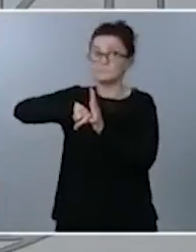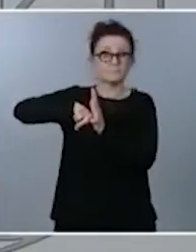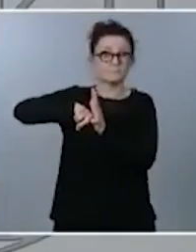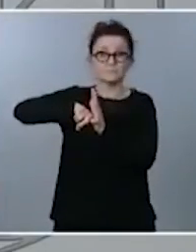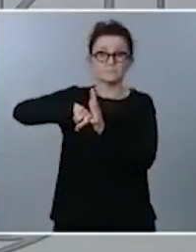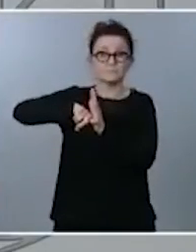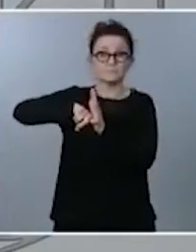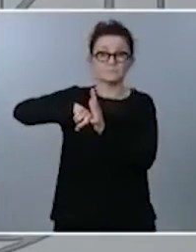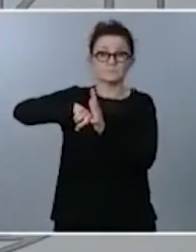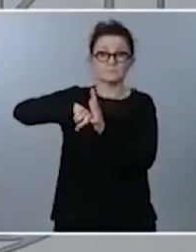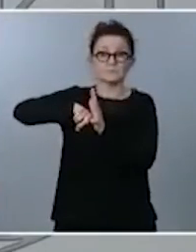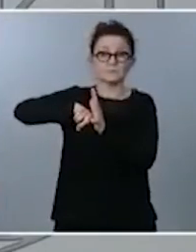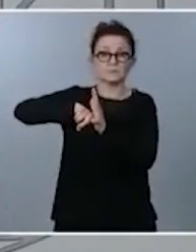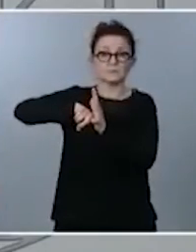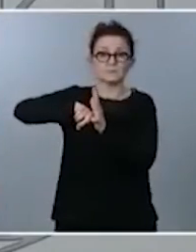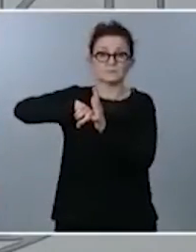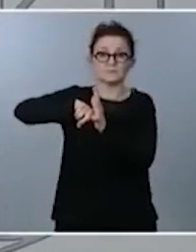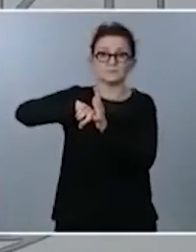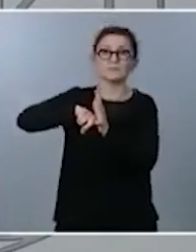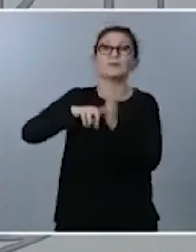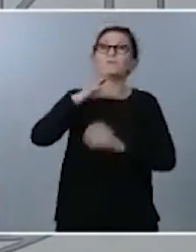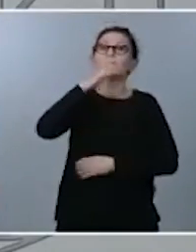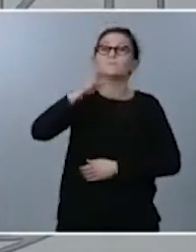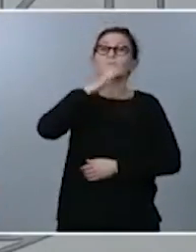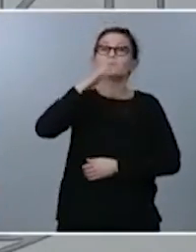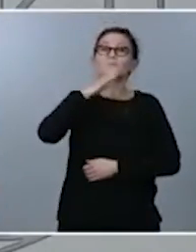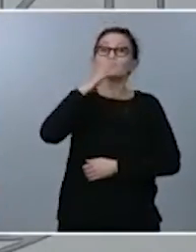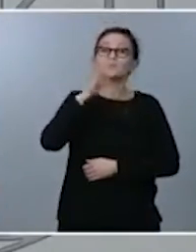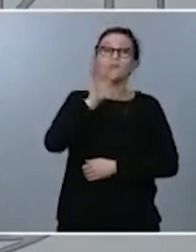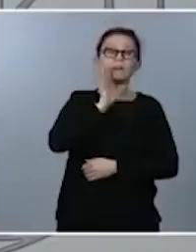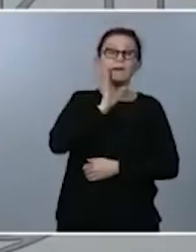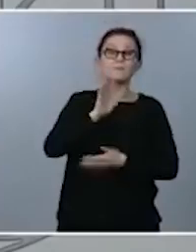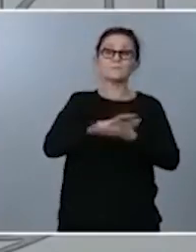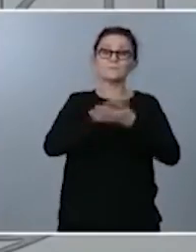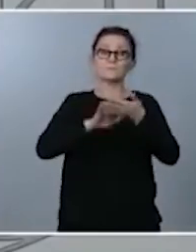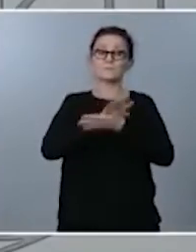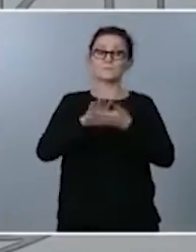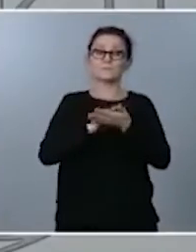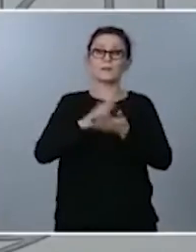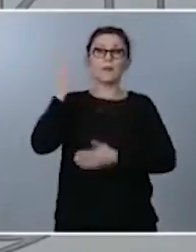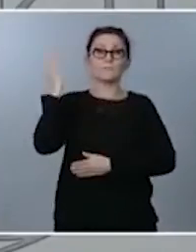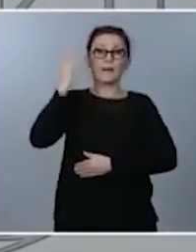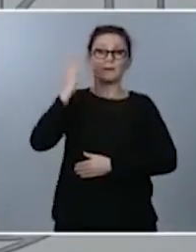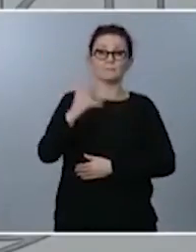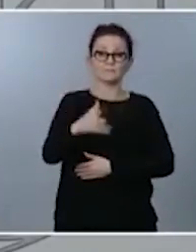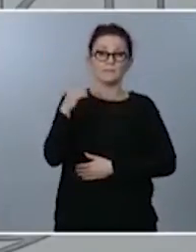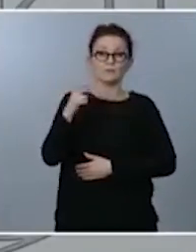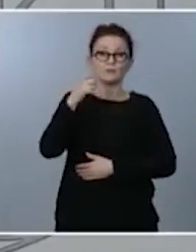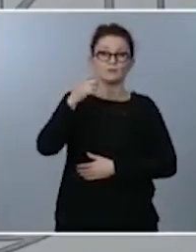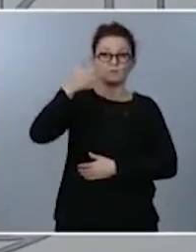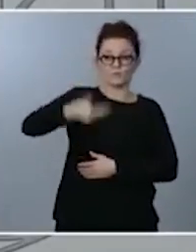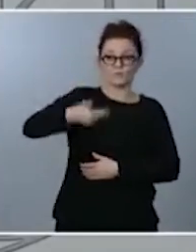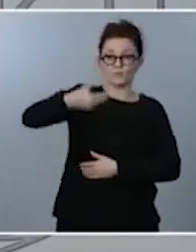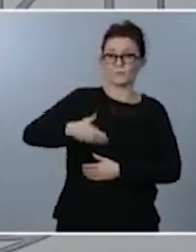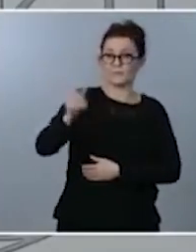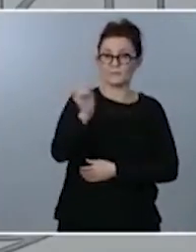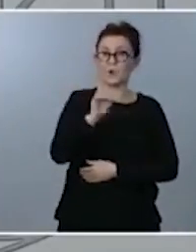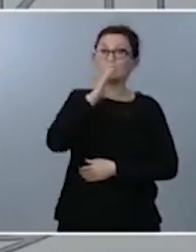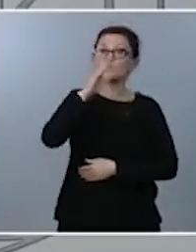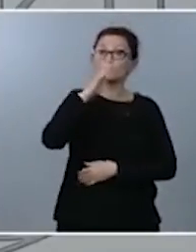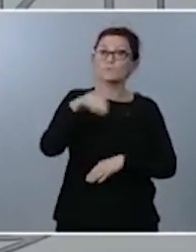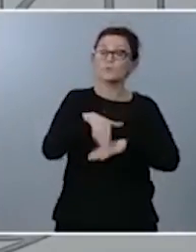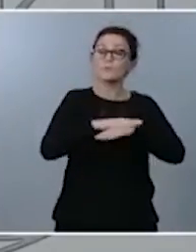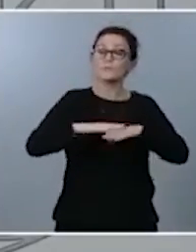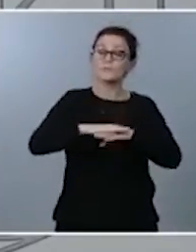tanto para su defensa como decía anteriormente donde no se afectan derechos fundamentales de ahí el que el ministerio de sanidad va a